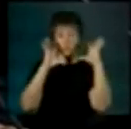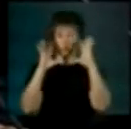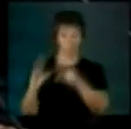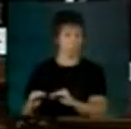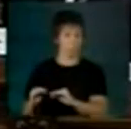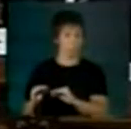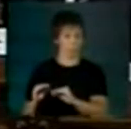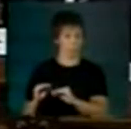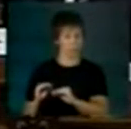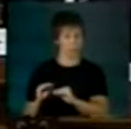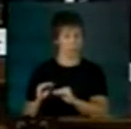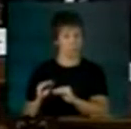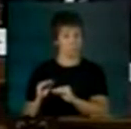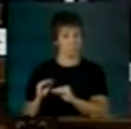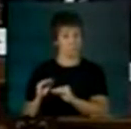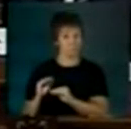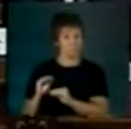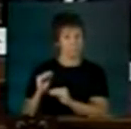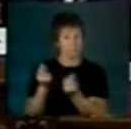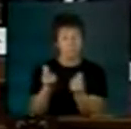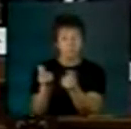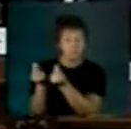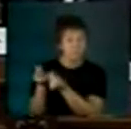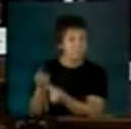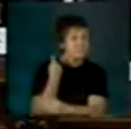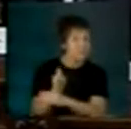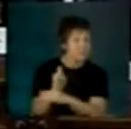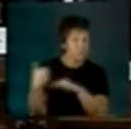en la vigilancia del sistema financiero.